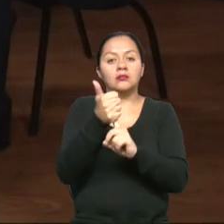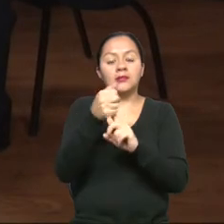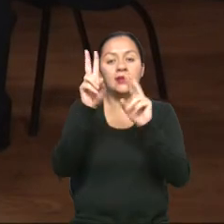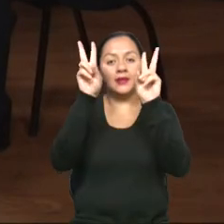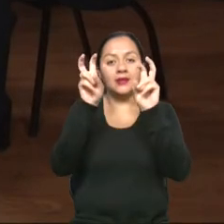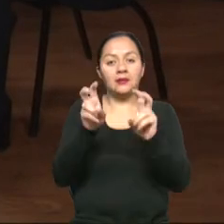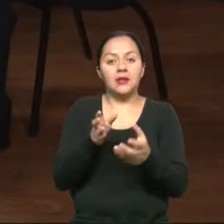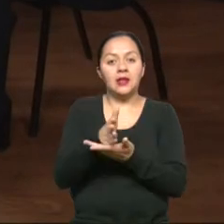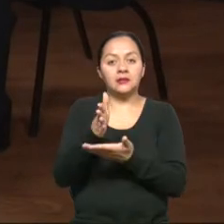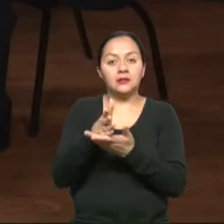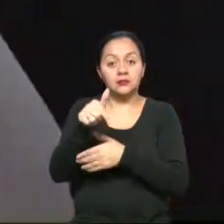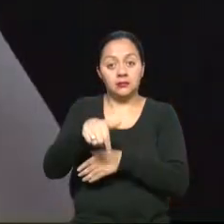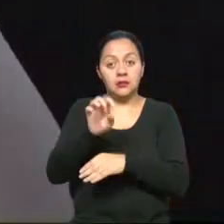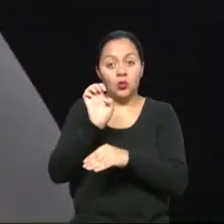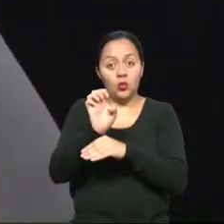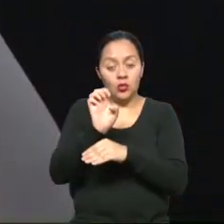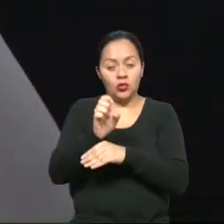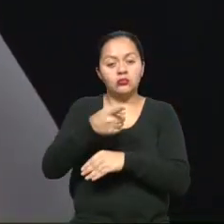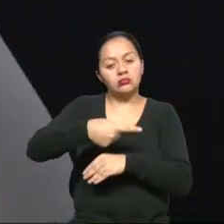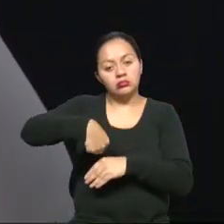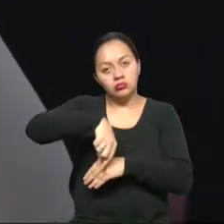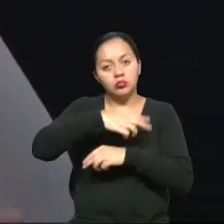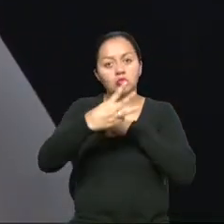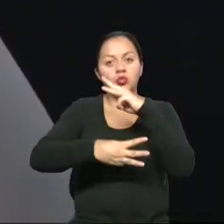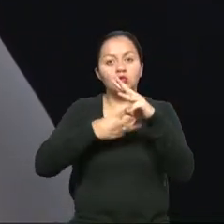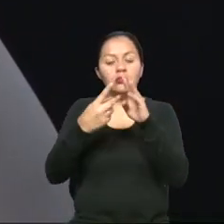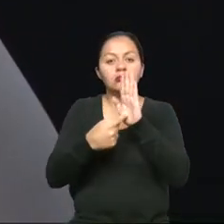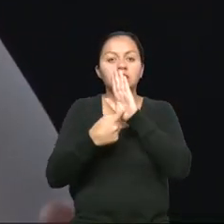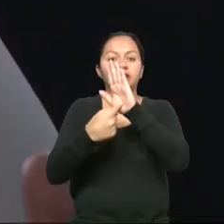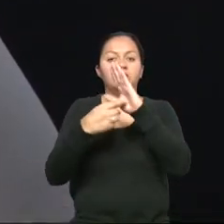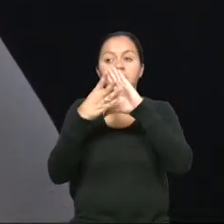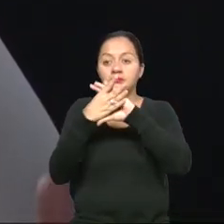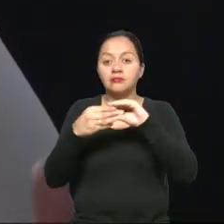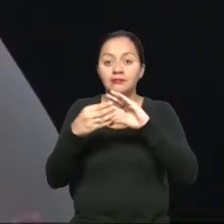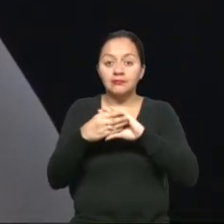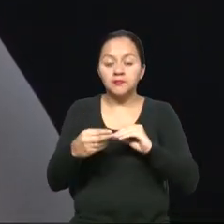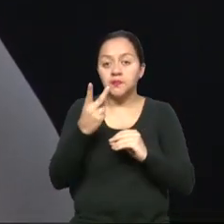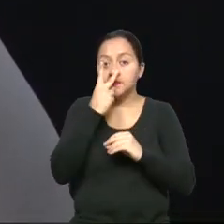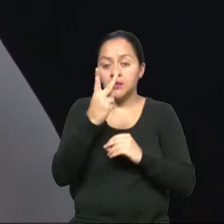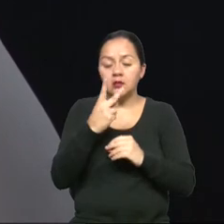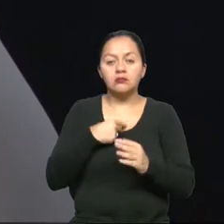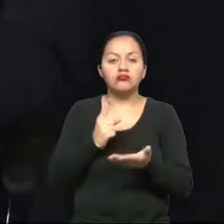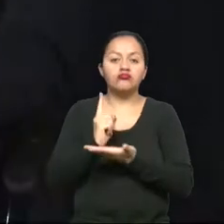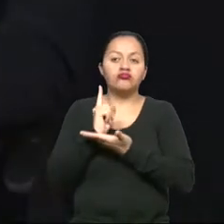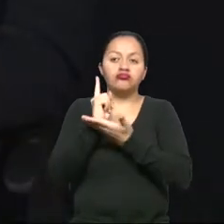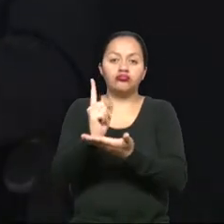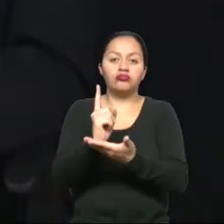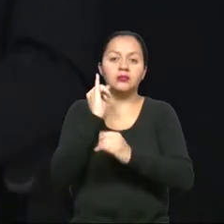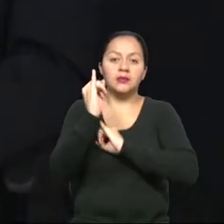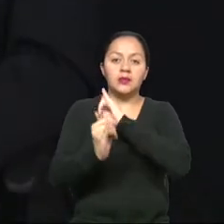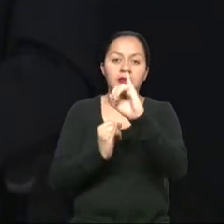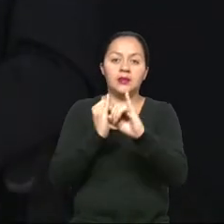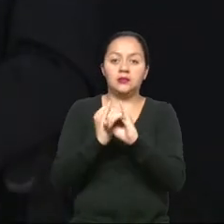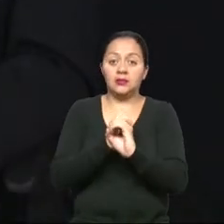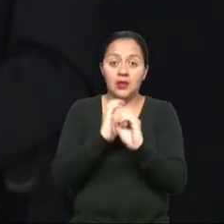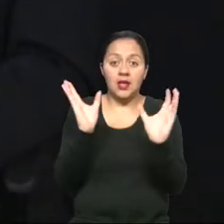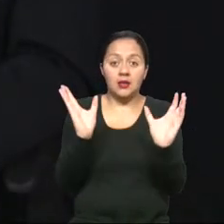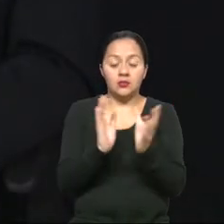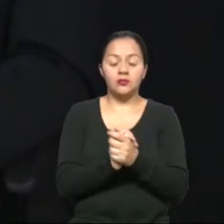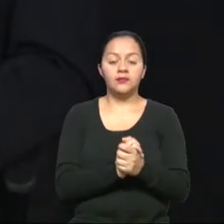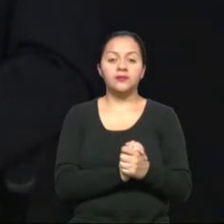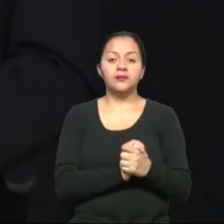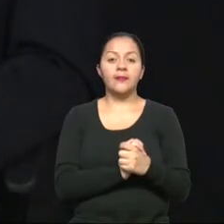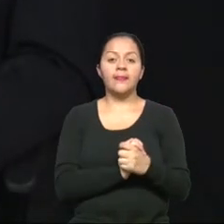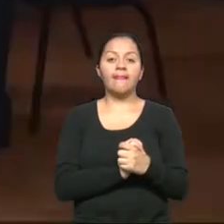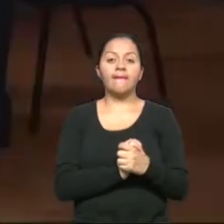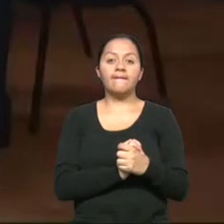accesibilidad aquí en el país. Y que el país sea pionero en el mundo. Que de nuestros comentarios, que tengamos presencia internacional en estos temas. ¿Tú consideras